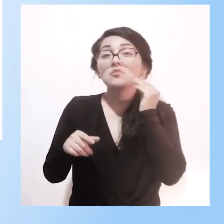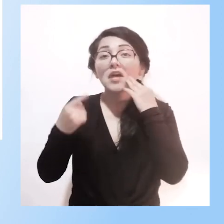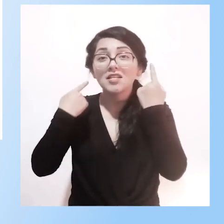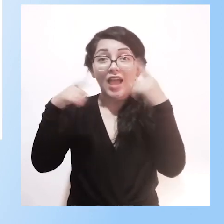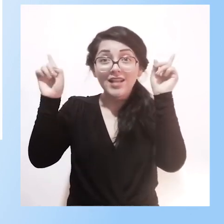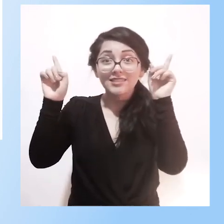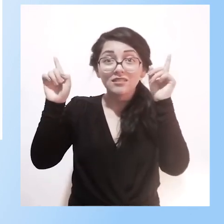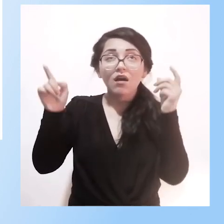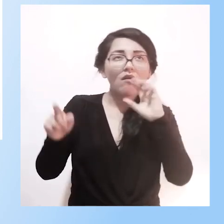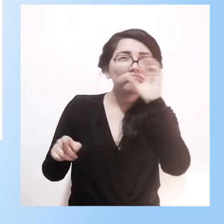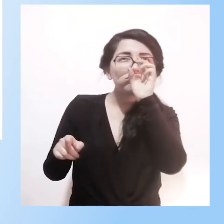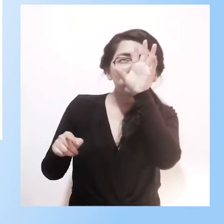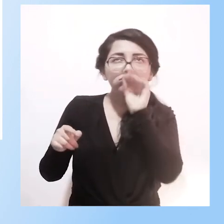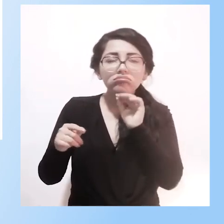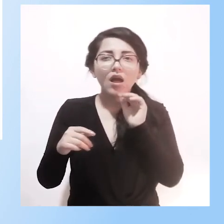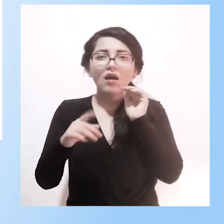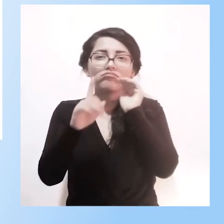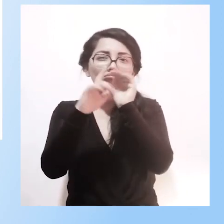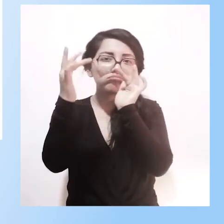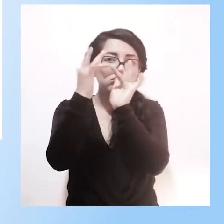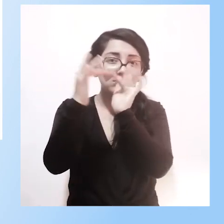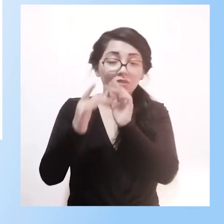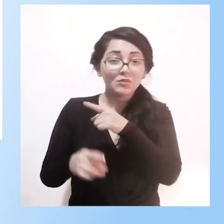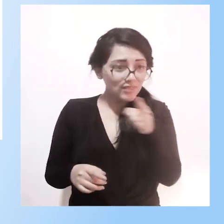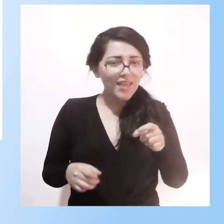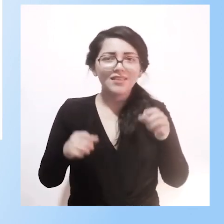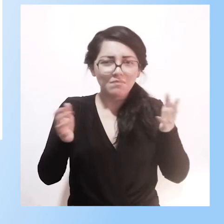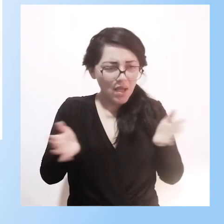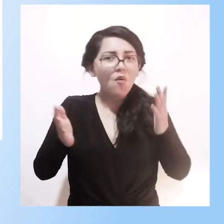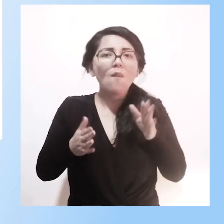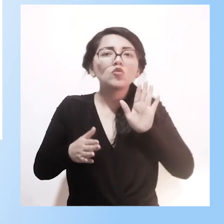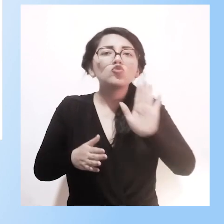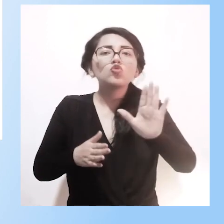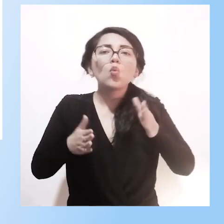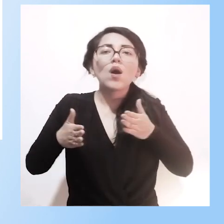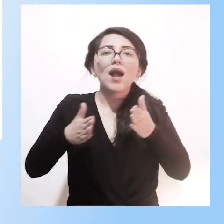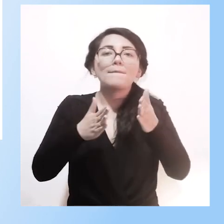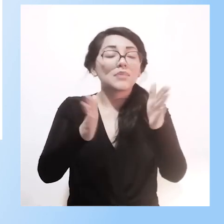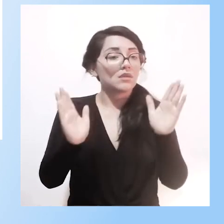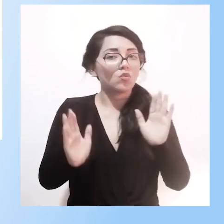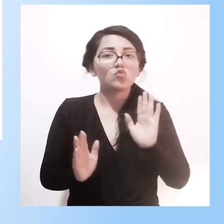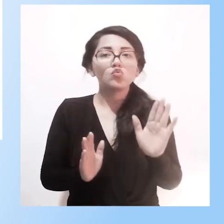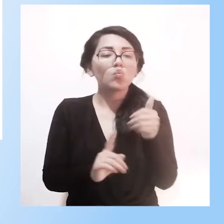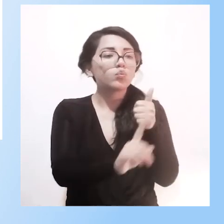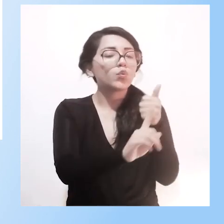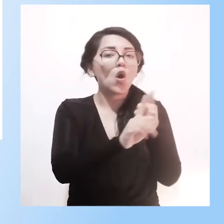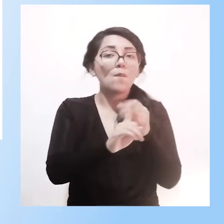exitosas, tienen que hacer su propio camino porque lo contextual es muy importante,